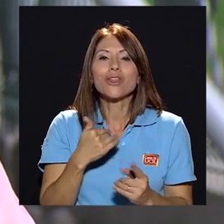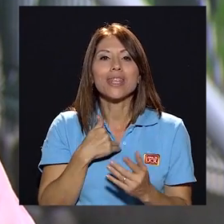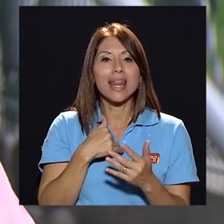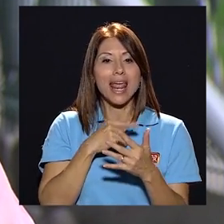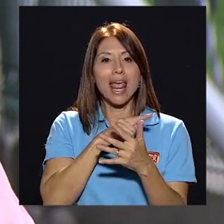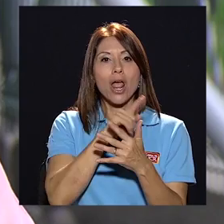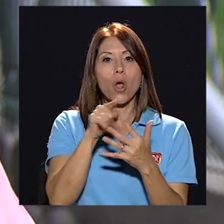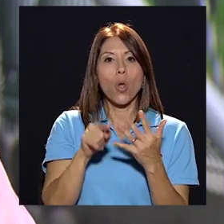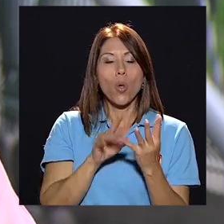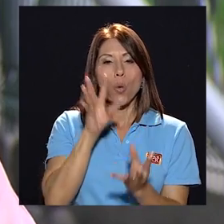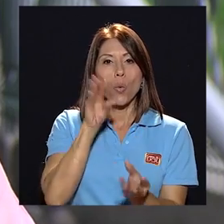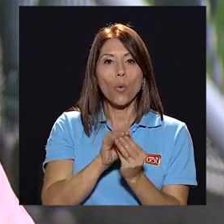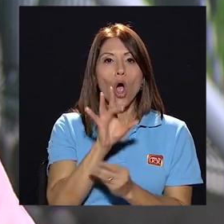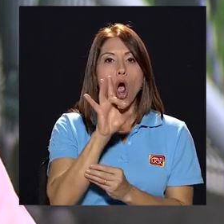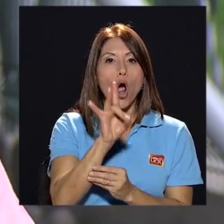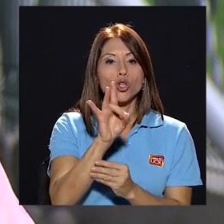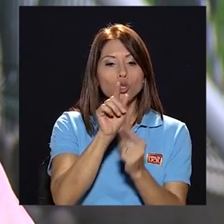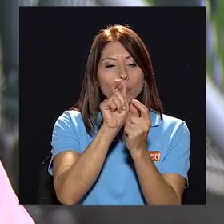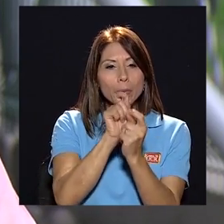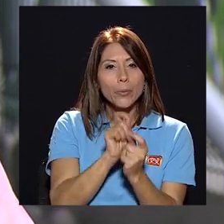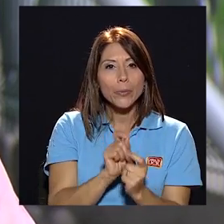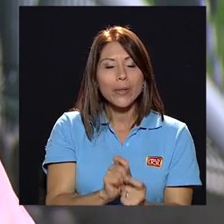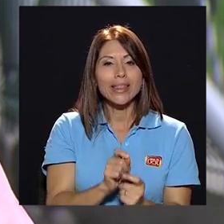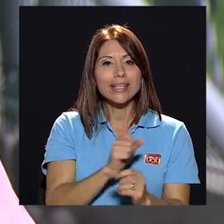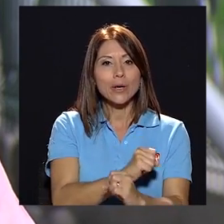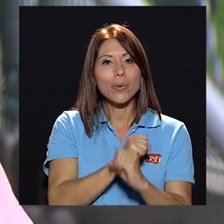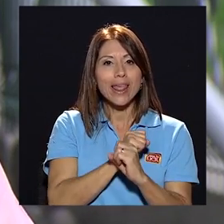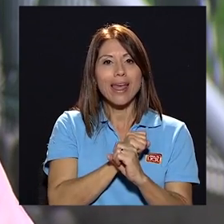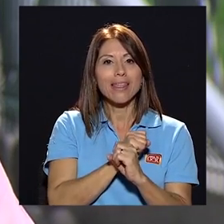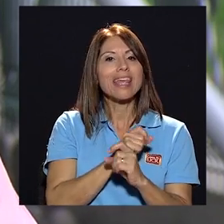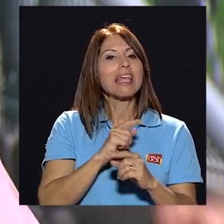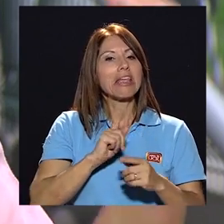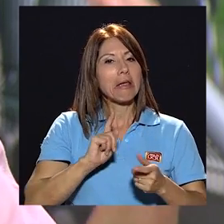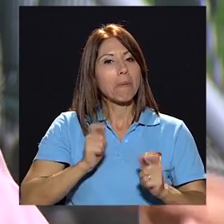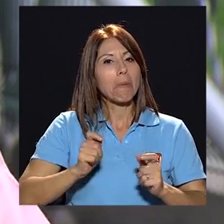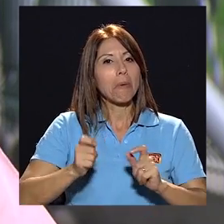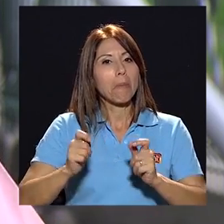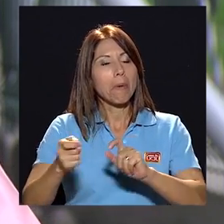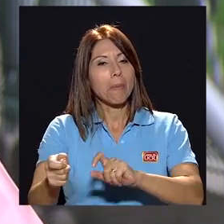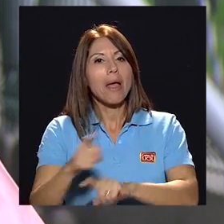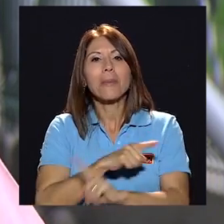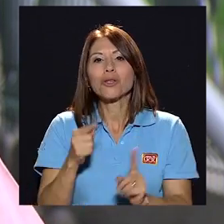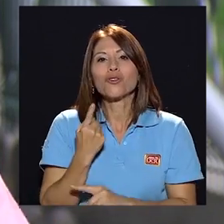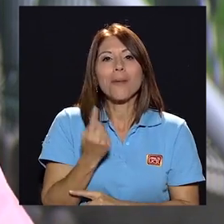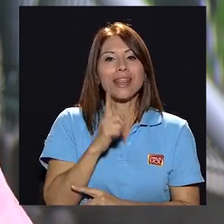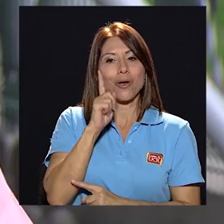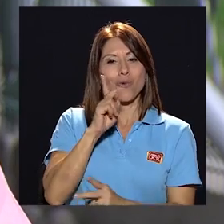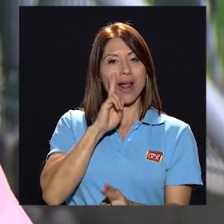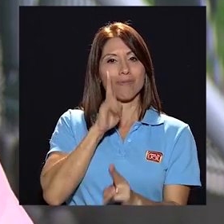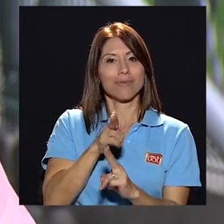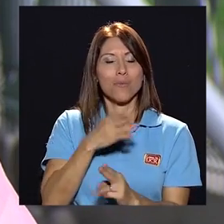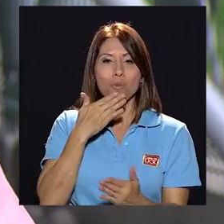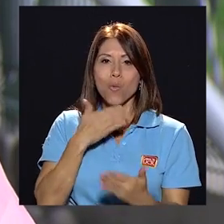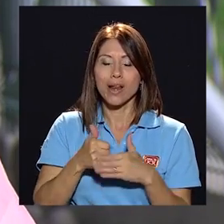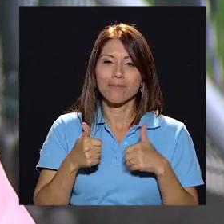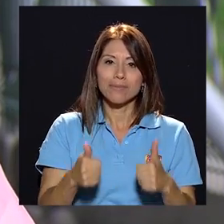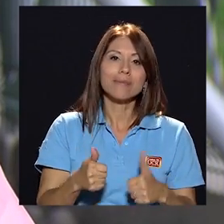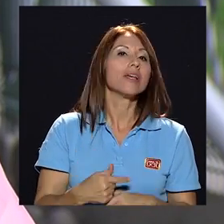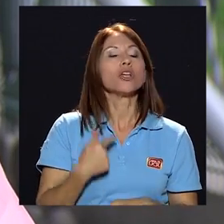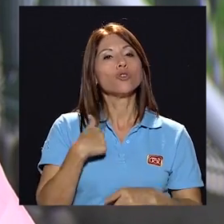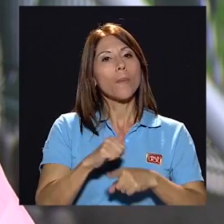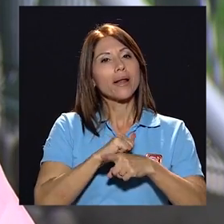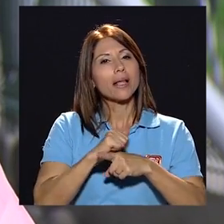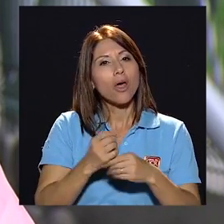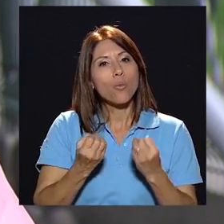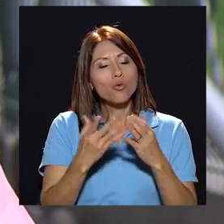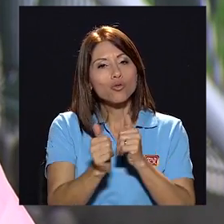ocho criterios de seguridad, y la cambio cada cierto tiempo, pero solamente una muy buena y robusta contraseña. He practicado